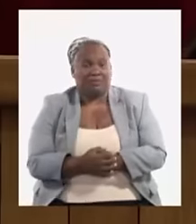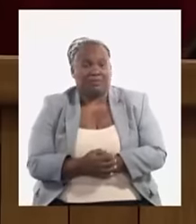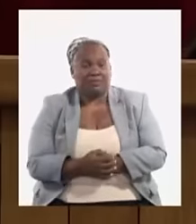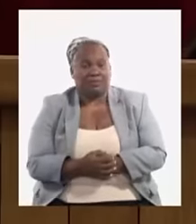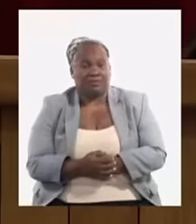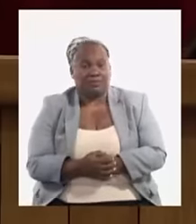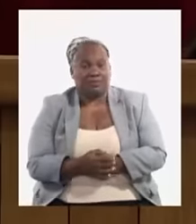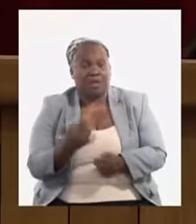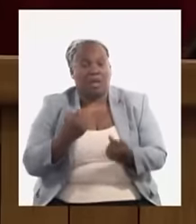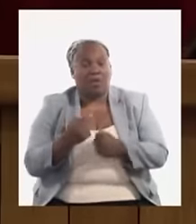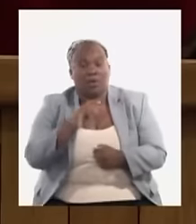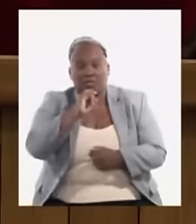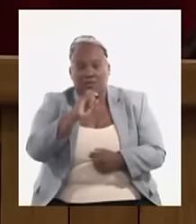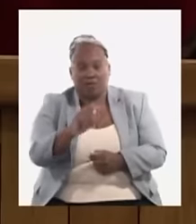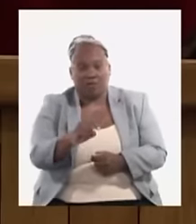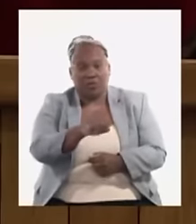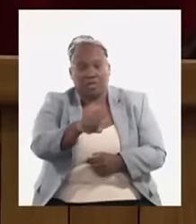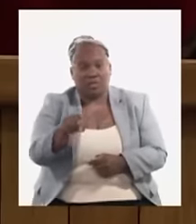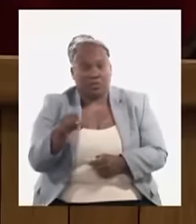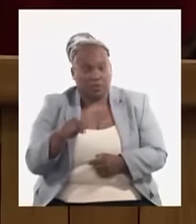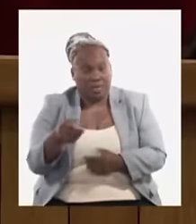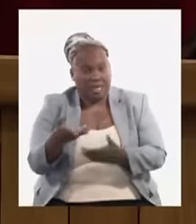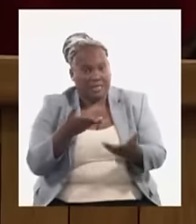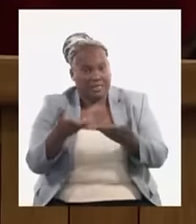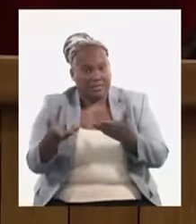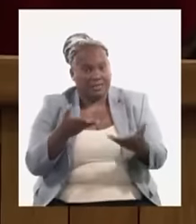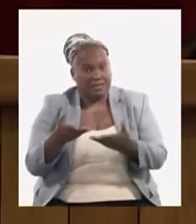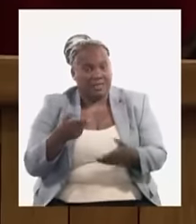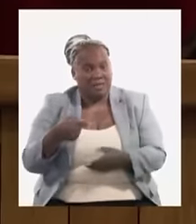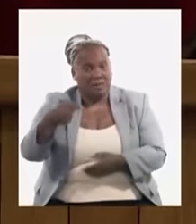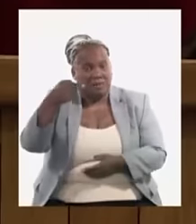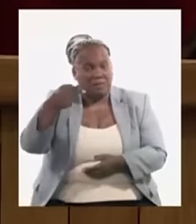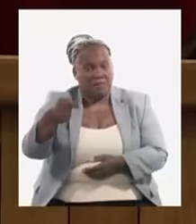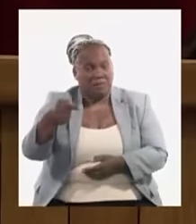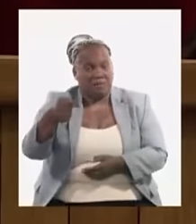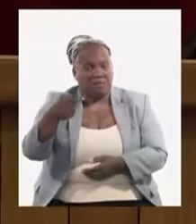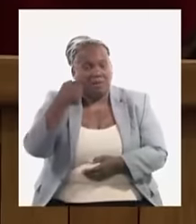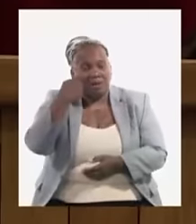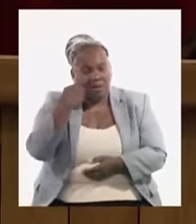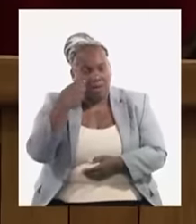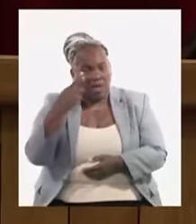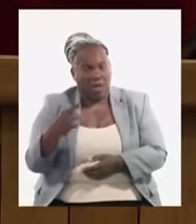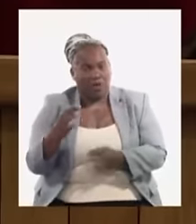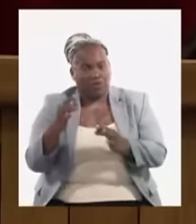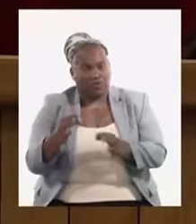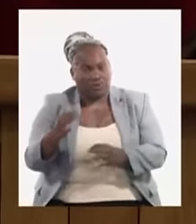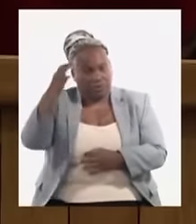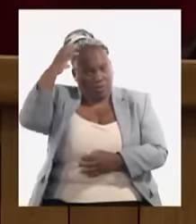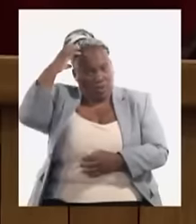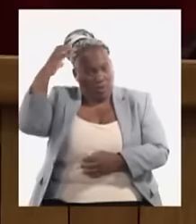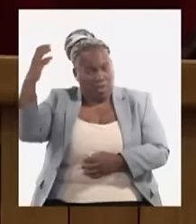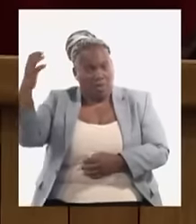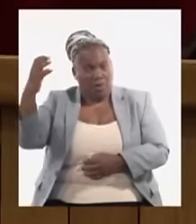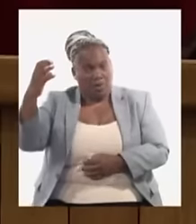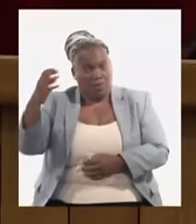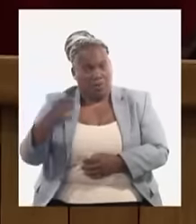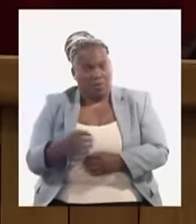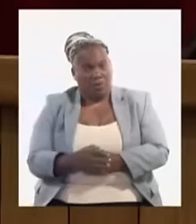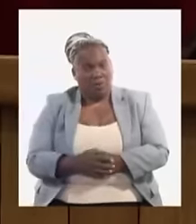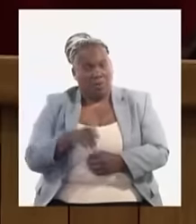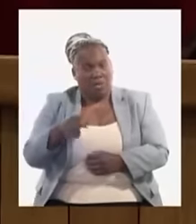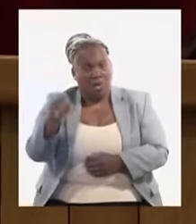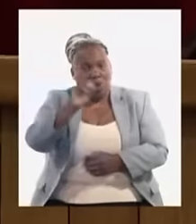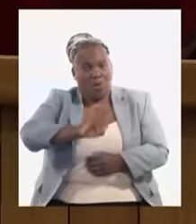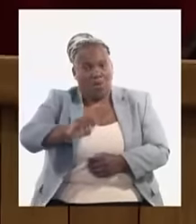ustedes compartirán conmigo. En primer lugar, reconocer desde el gobierno central, desde los